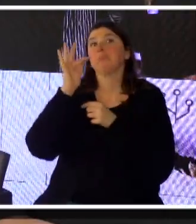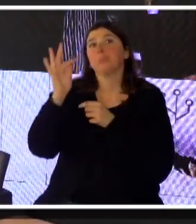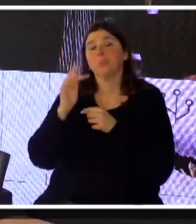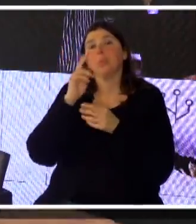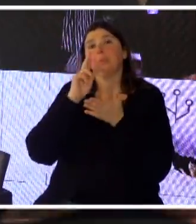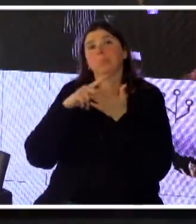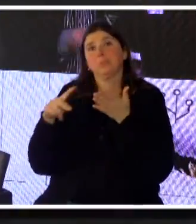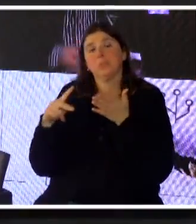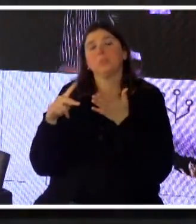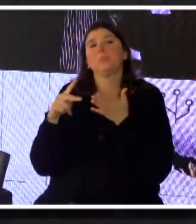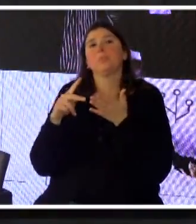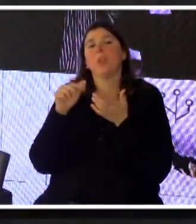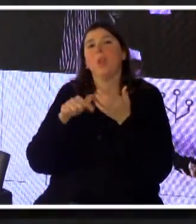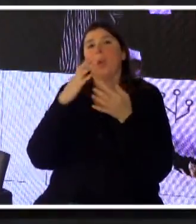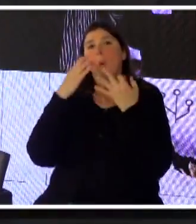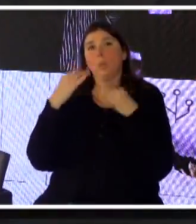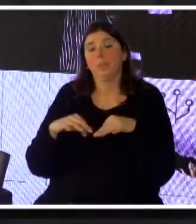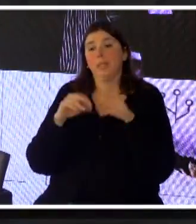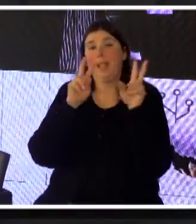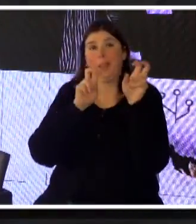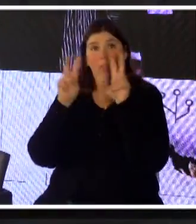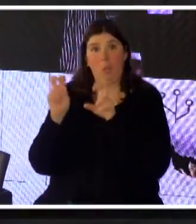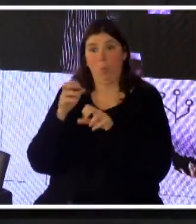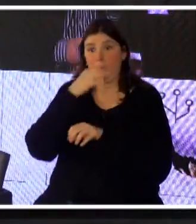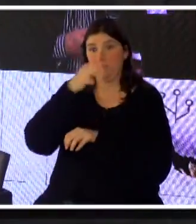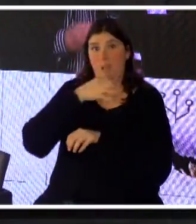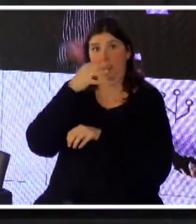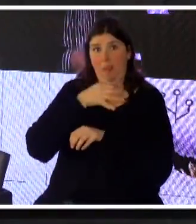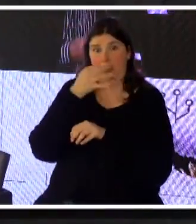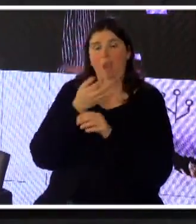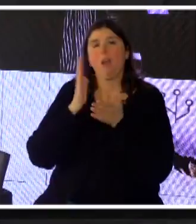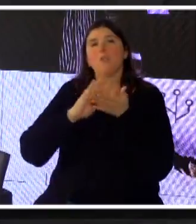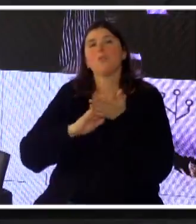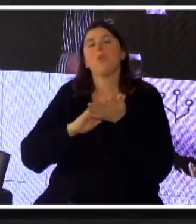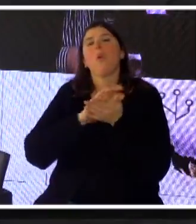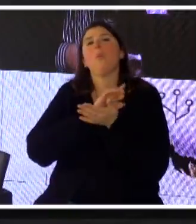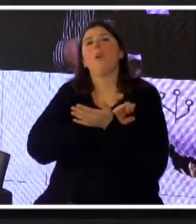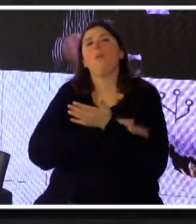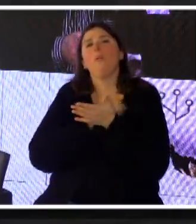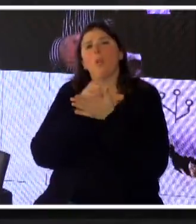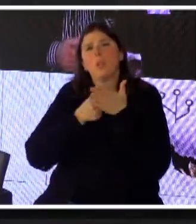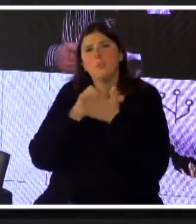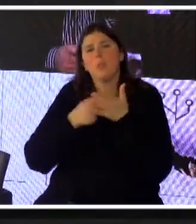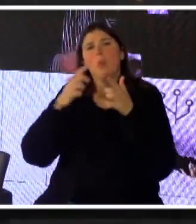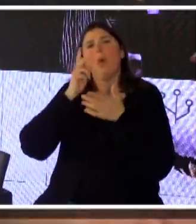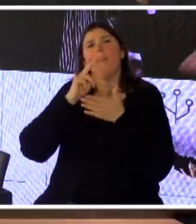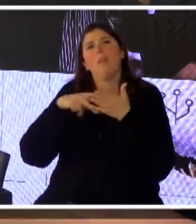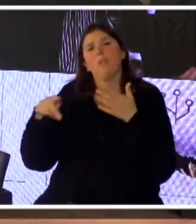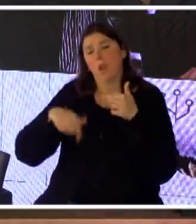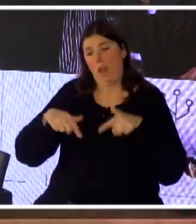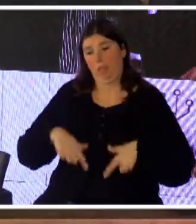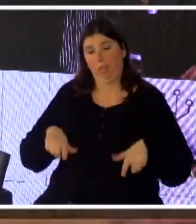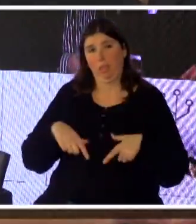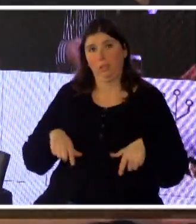planificación. Y justamente el título de la charla tiene que ver con eso, con el fortalecimiento de la planificación en la intendencia. Y aquí en particular,